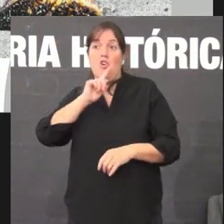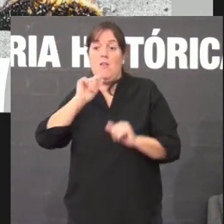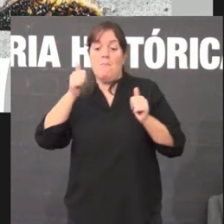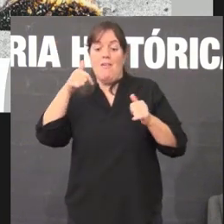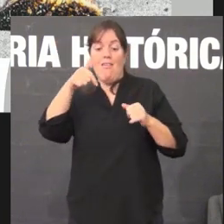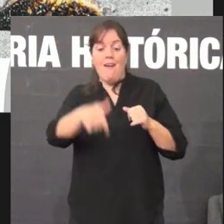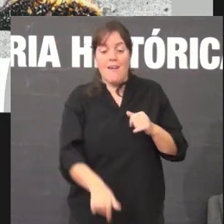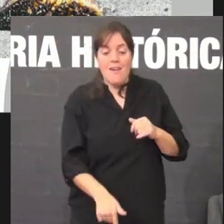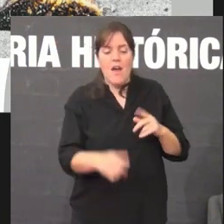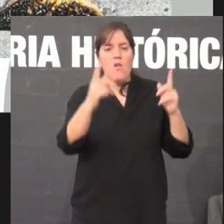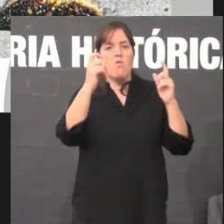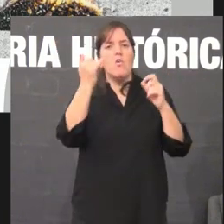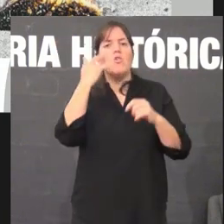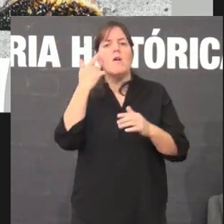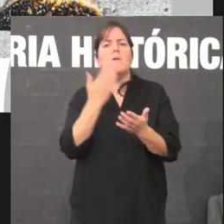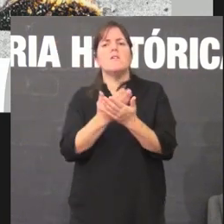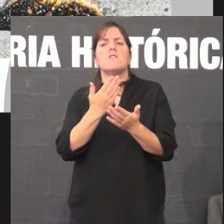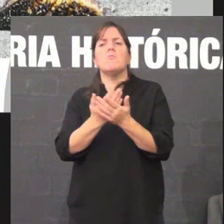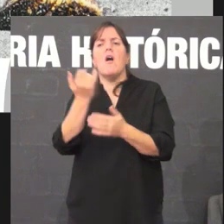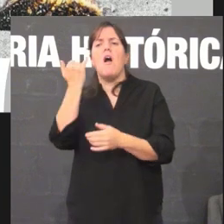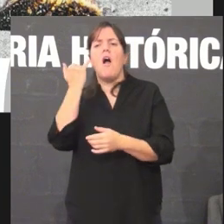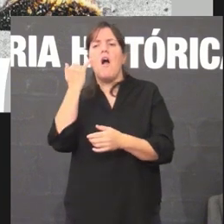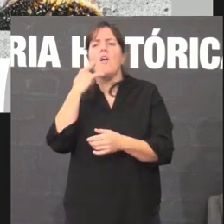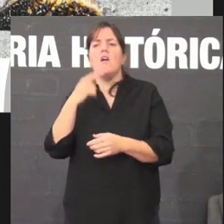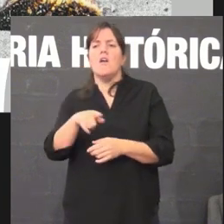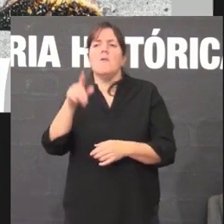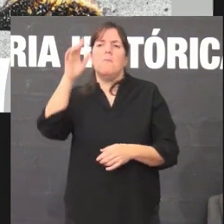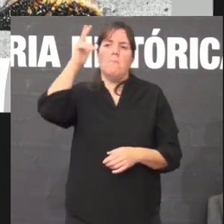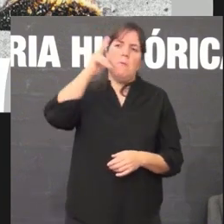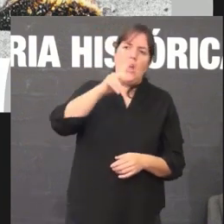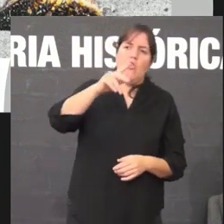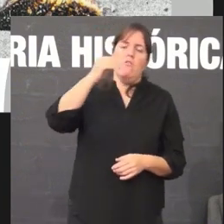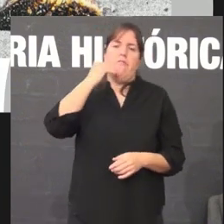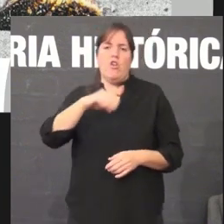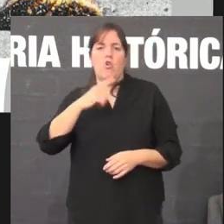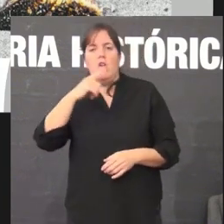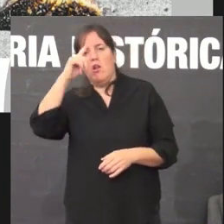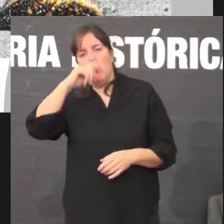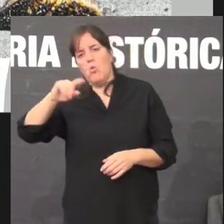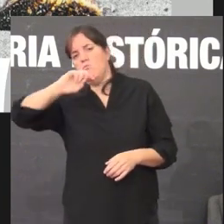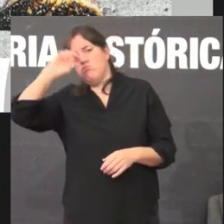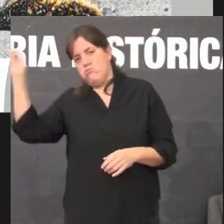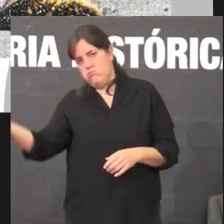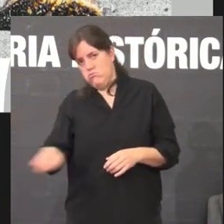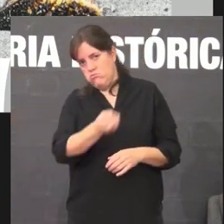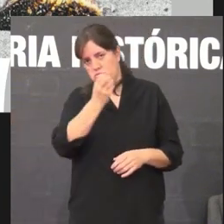foto mas temos testemunhos de queimas de libros en Pontevedra en Vigo en Ferrol en Lugo etc.